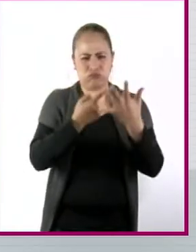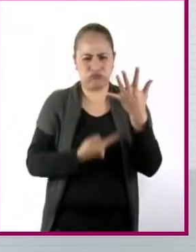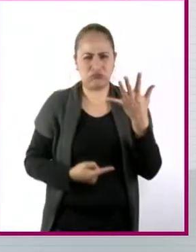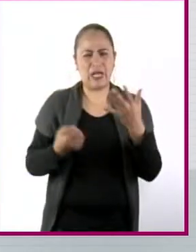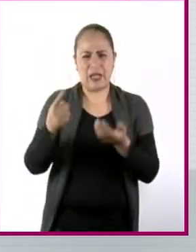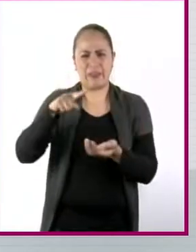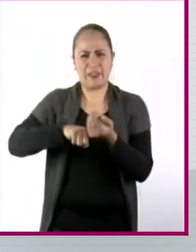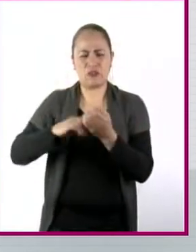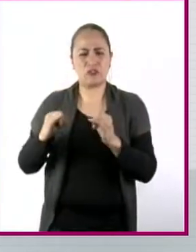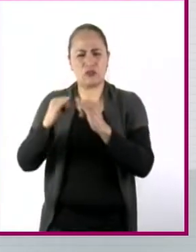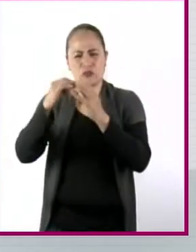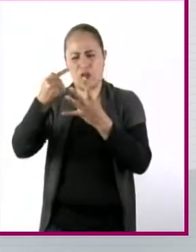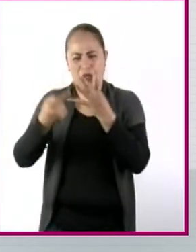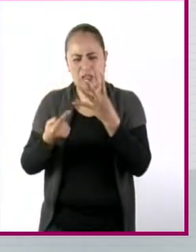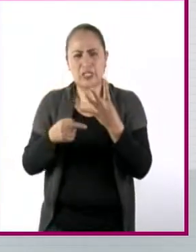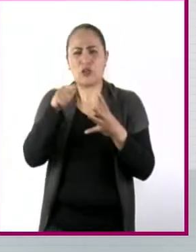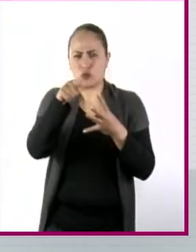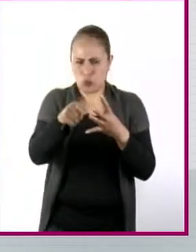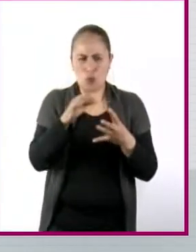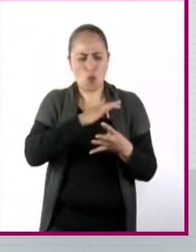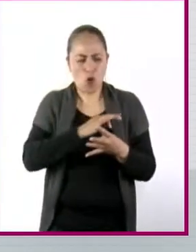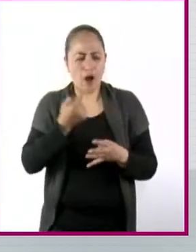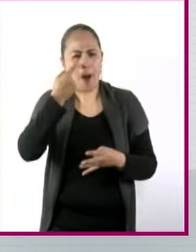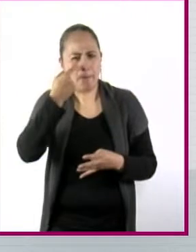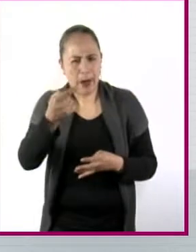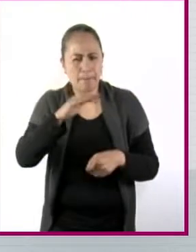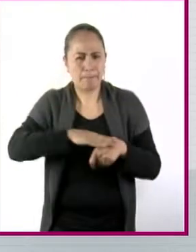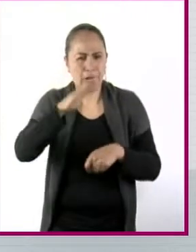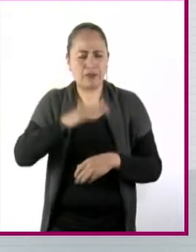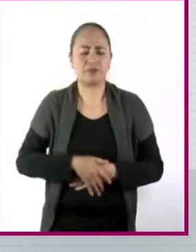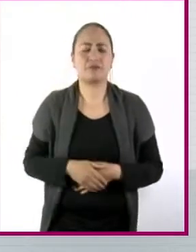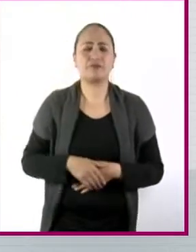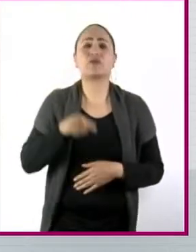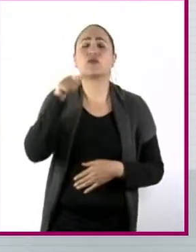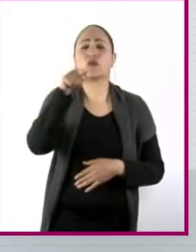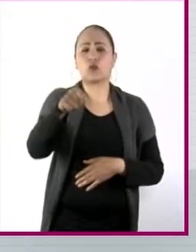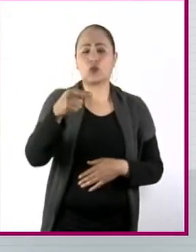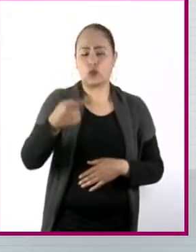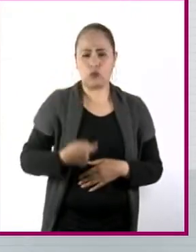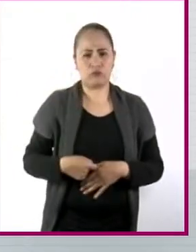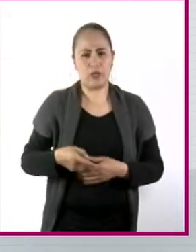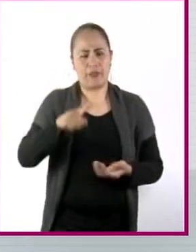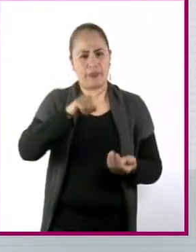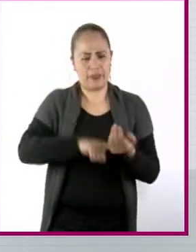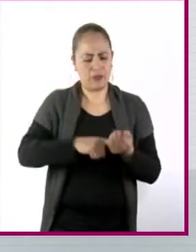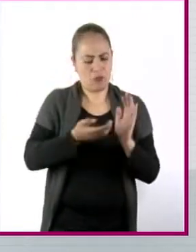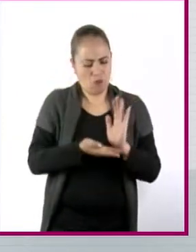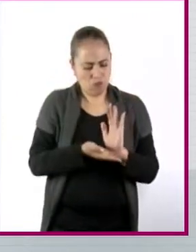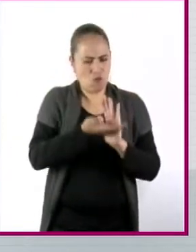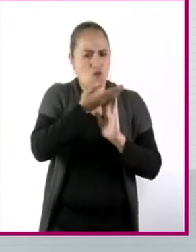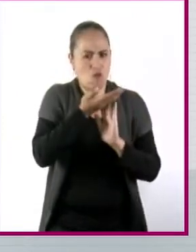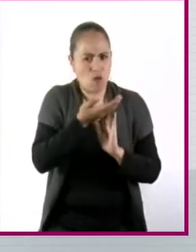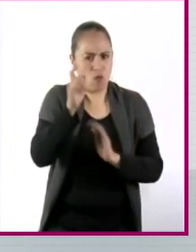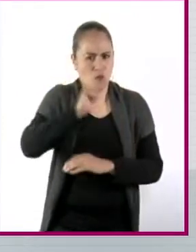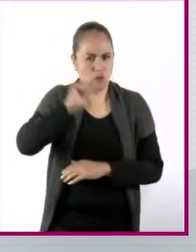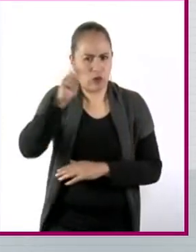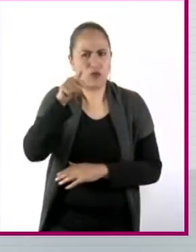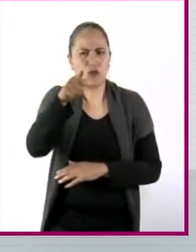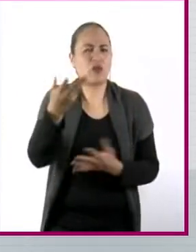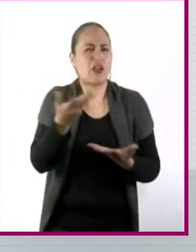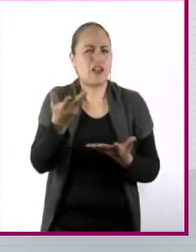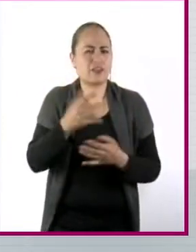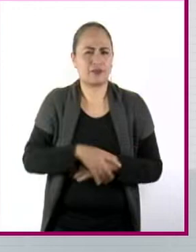institución, ¿no? En términos de tu crecimiento personal, ¿qué es lo que más te ha dejado esta experiencia? Creo que el hecho de estar